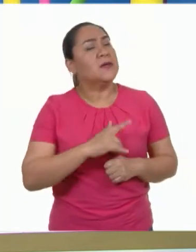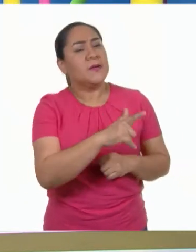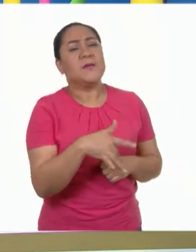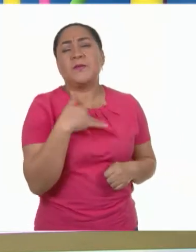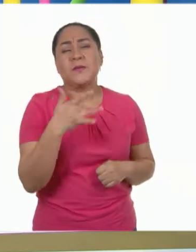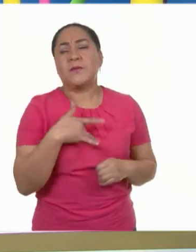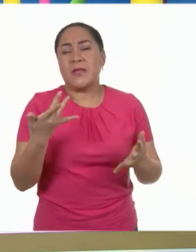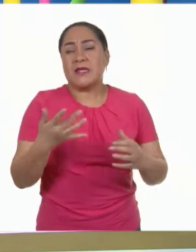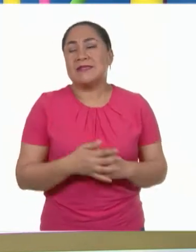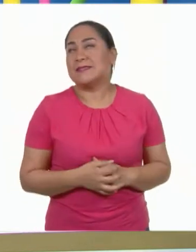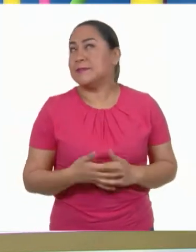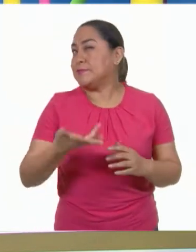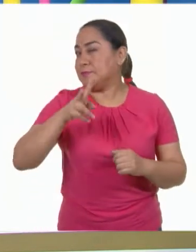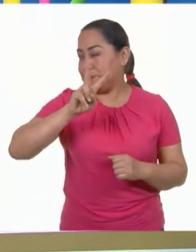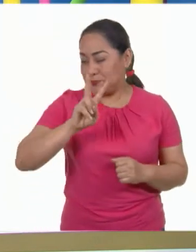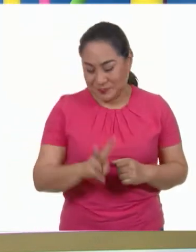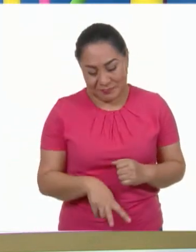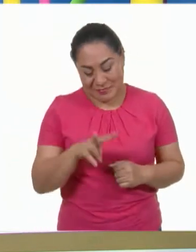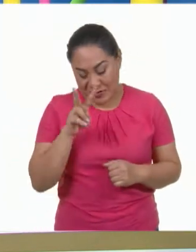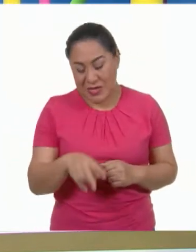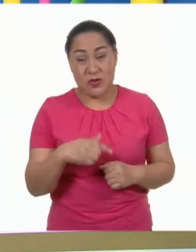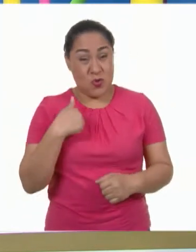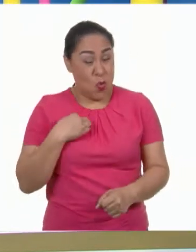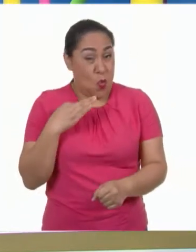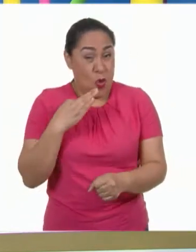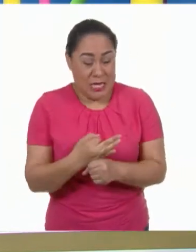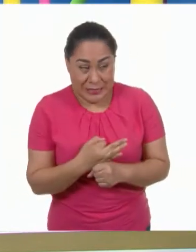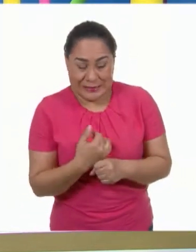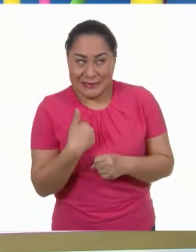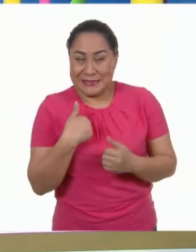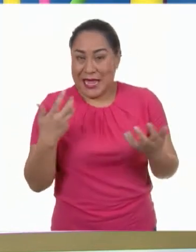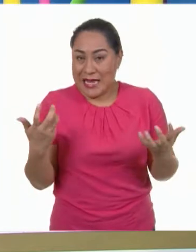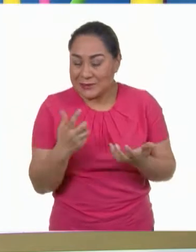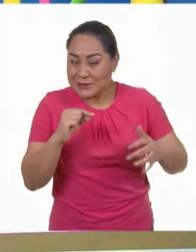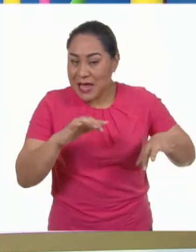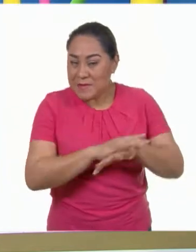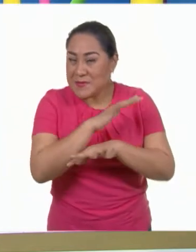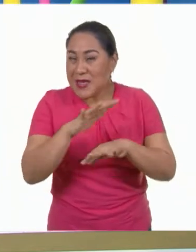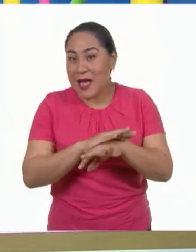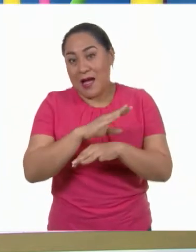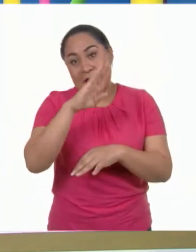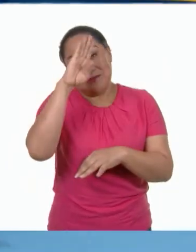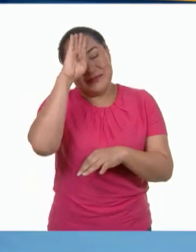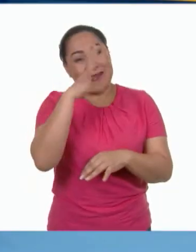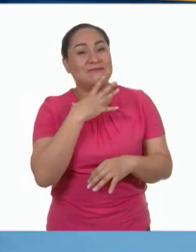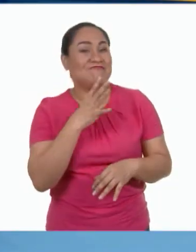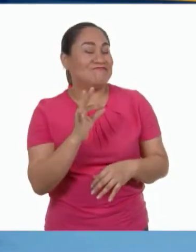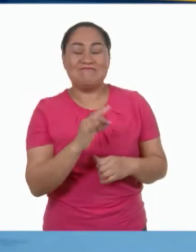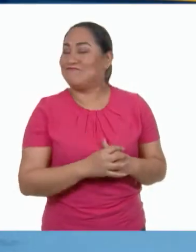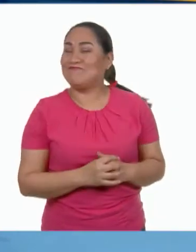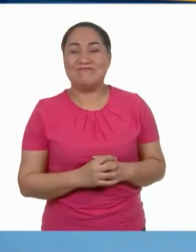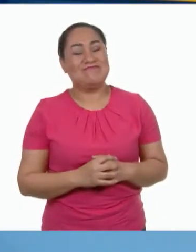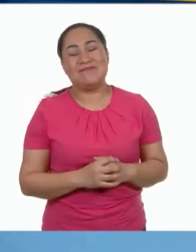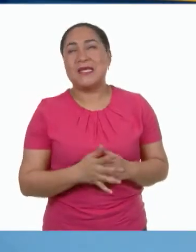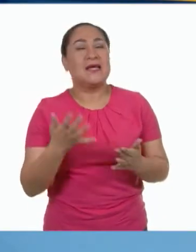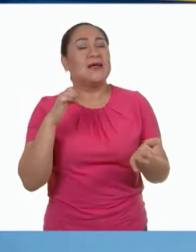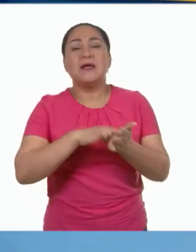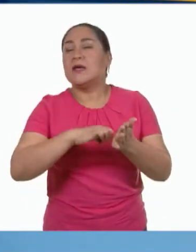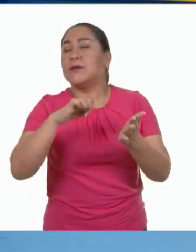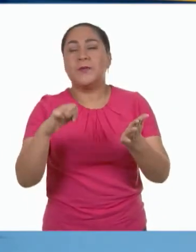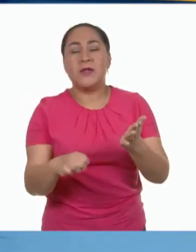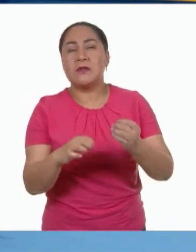Ay, pues la verdad es que hasta el momento no ha sido tan sencillo como estaba pensando que podría ser. Por ejemplo,